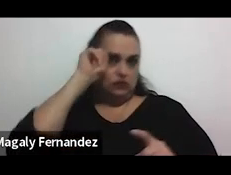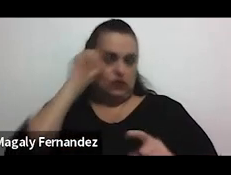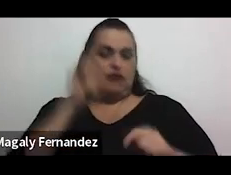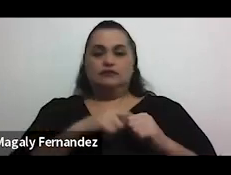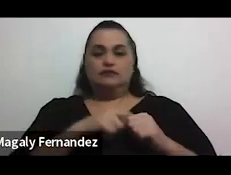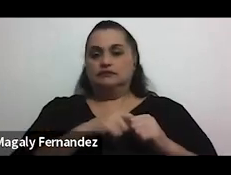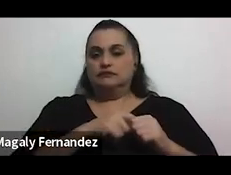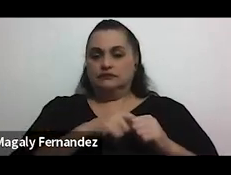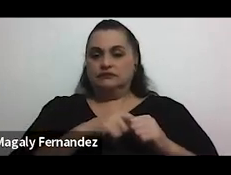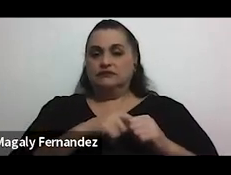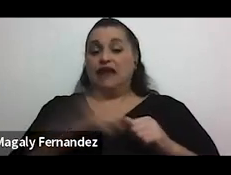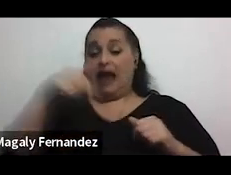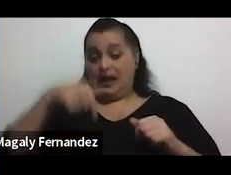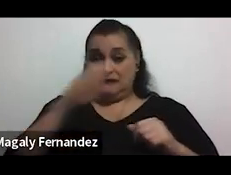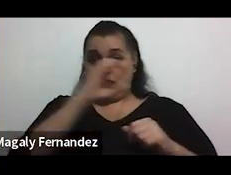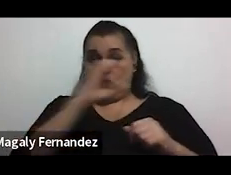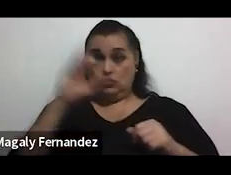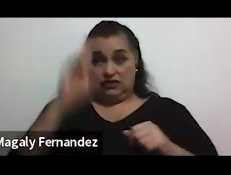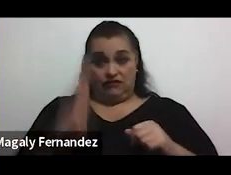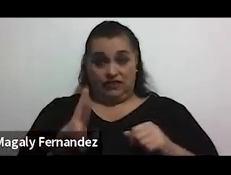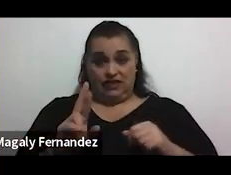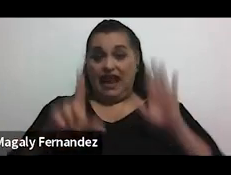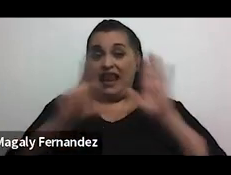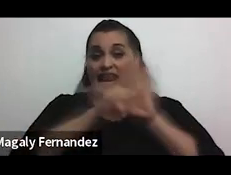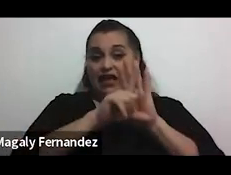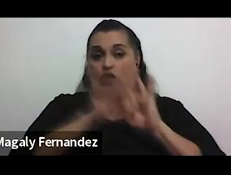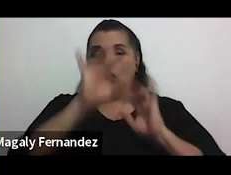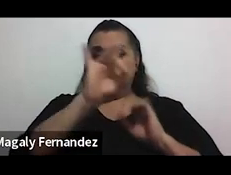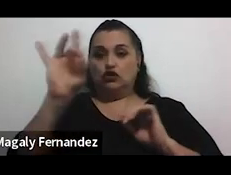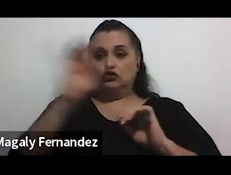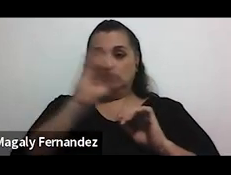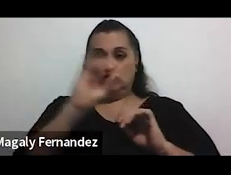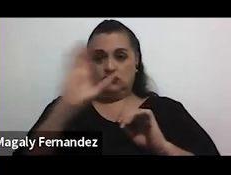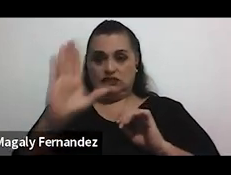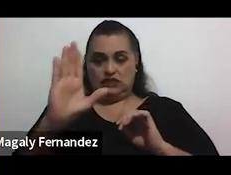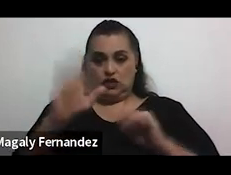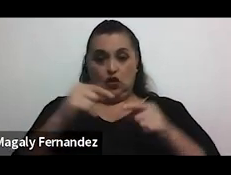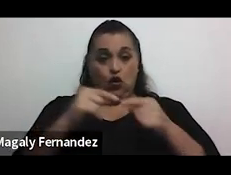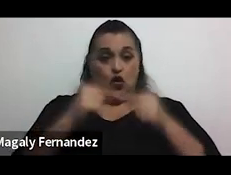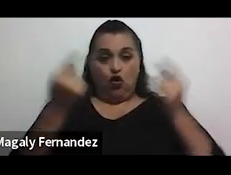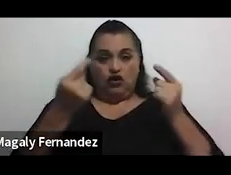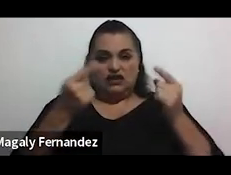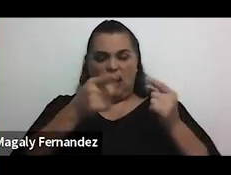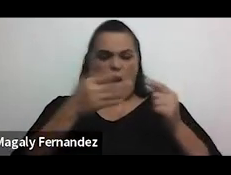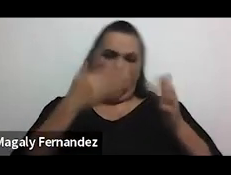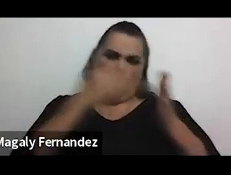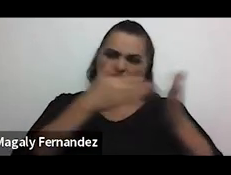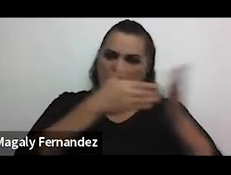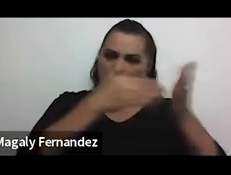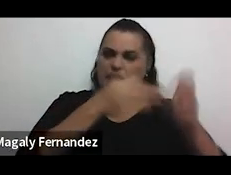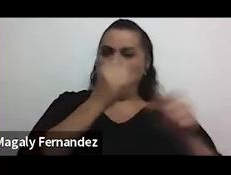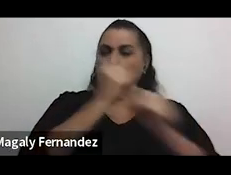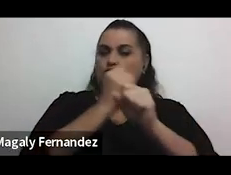precisamente en Costa Rica es esta ley la 8805 contra el hostigamiento sexual en el empleo y la